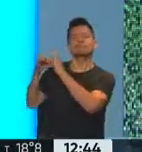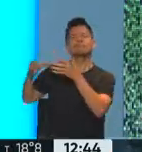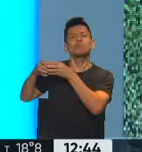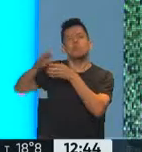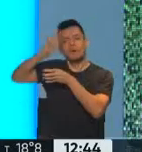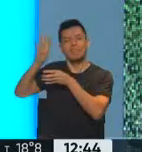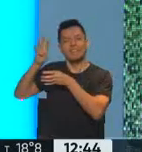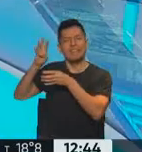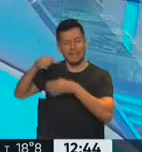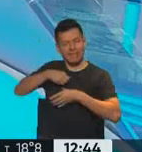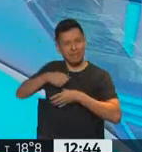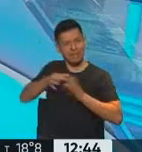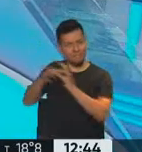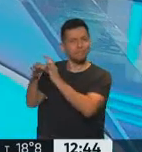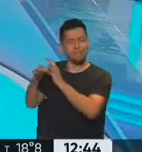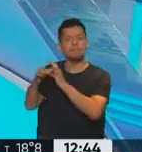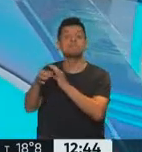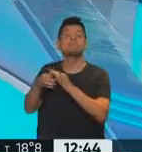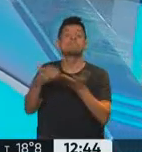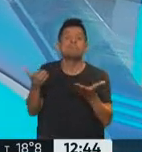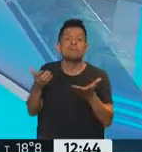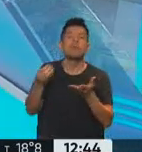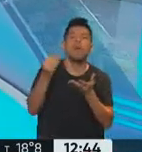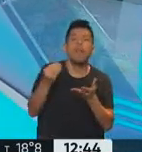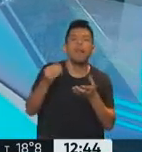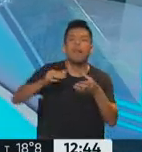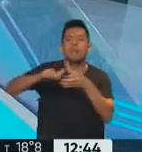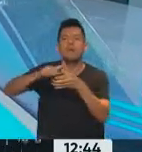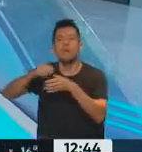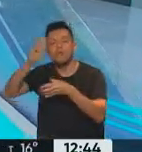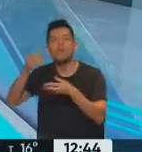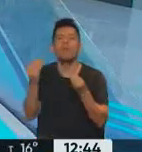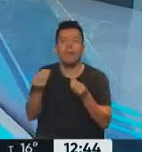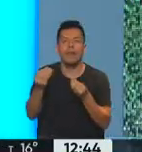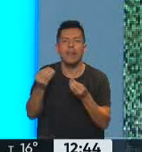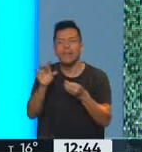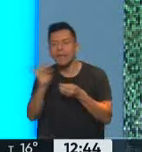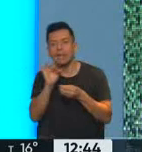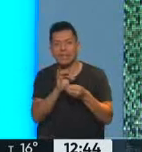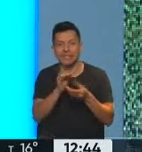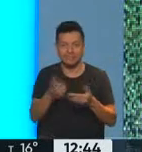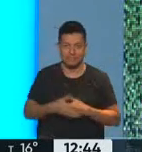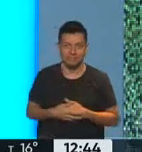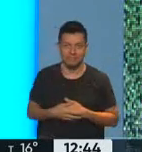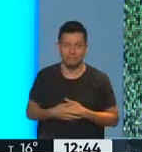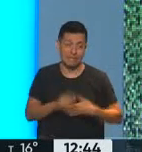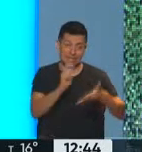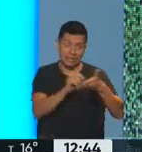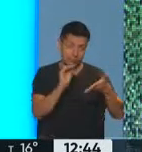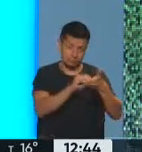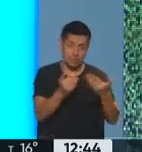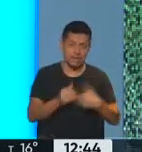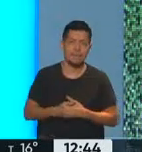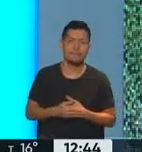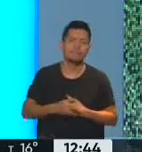salen de qué pueblo indígena o originario, te da el listado y uno puede elegir con qué pueblo se identifica. Y muchos de